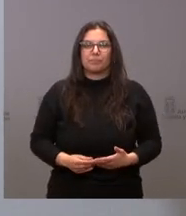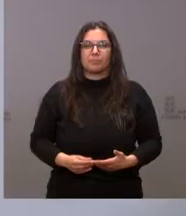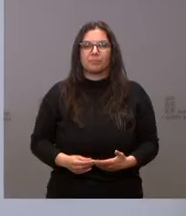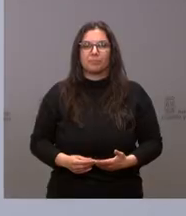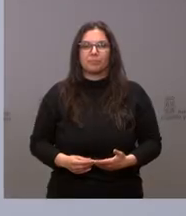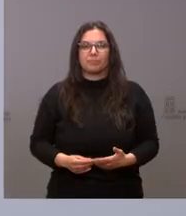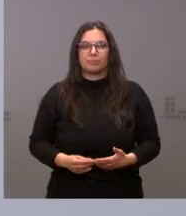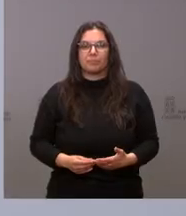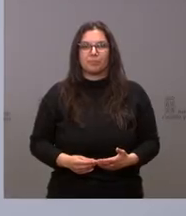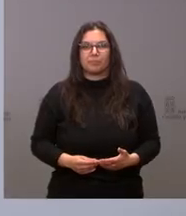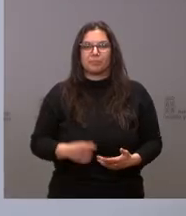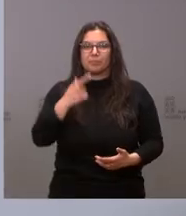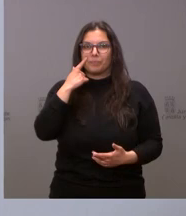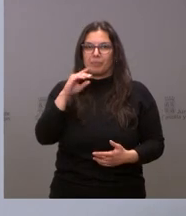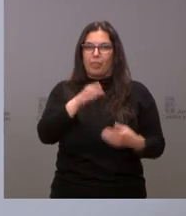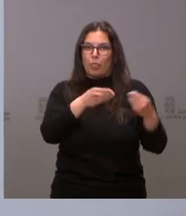Queda con mi documento.